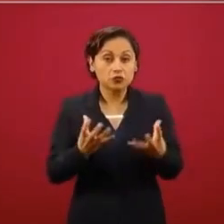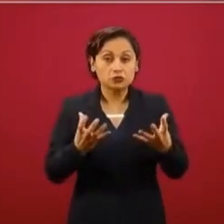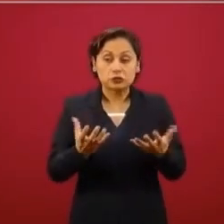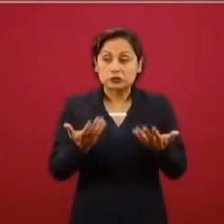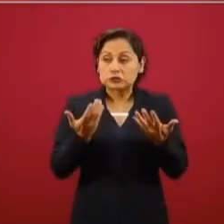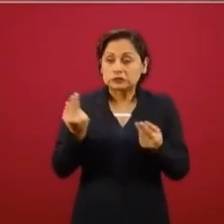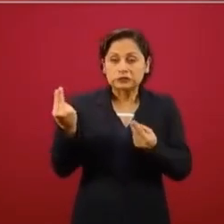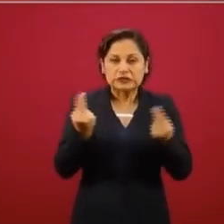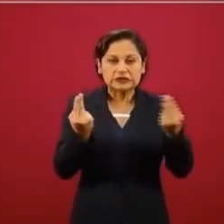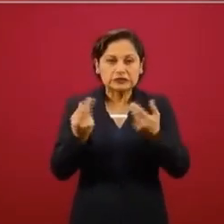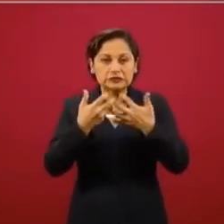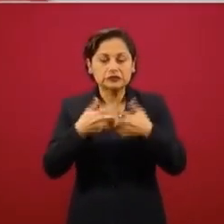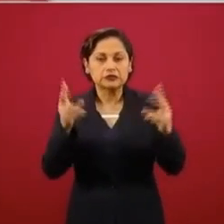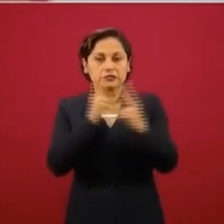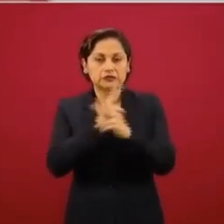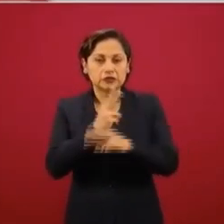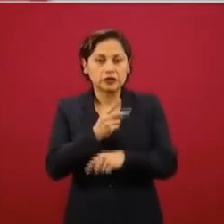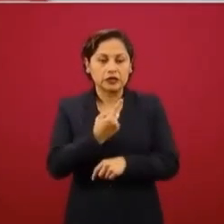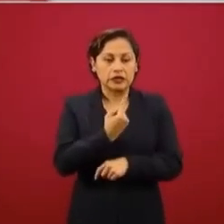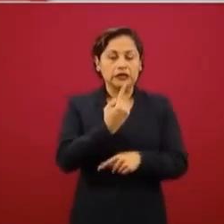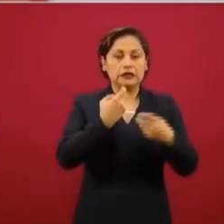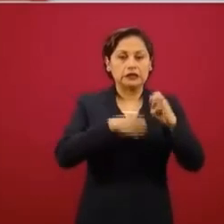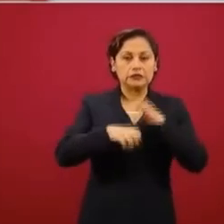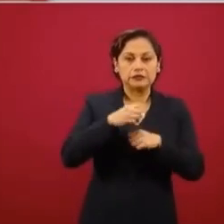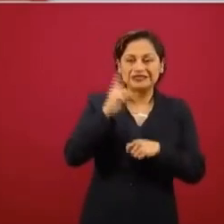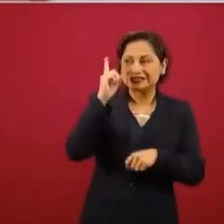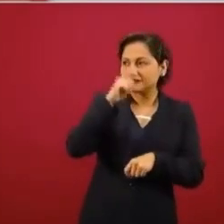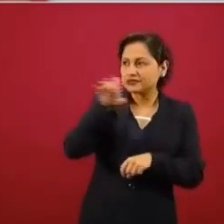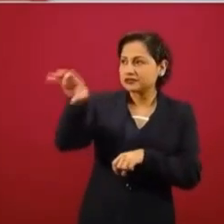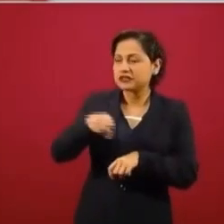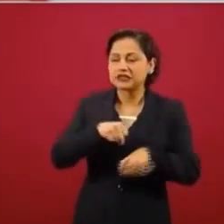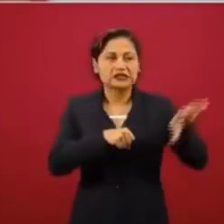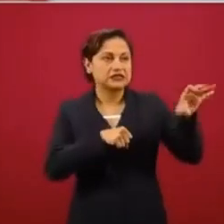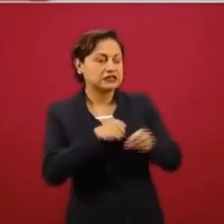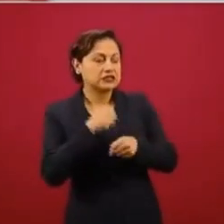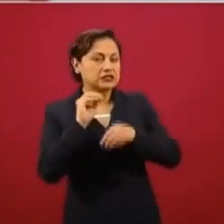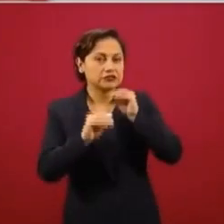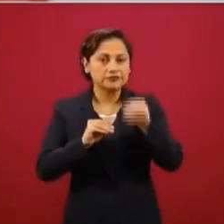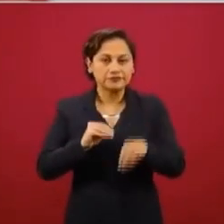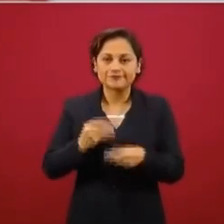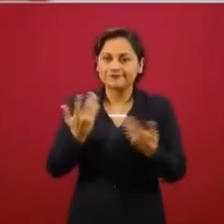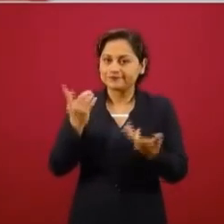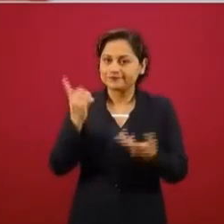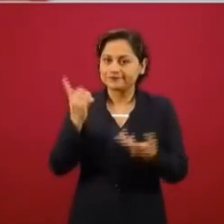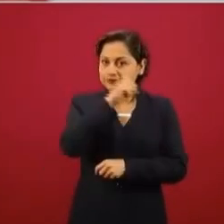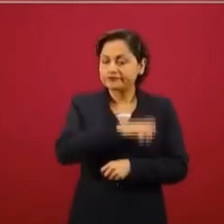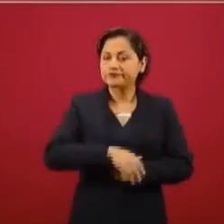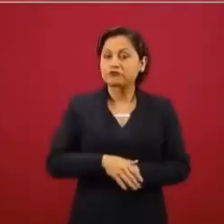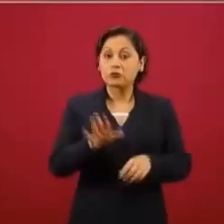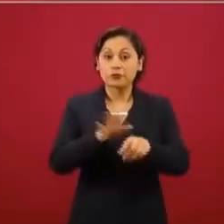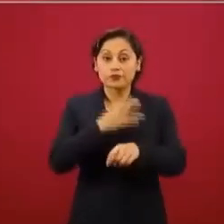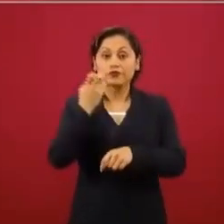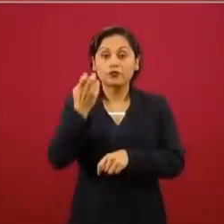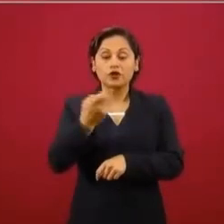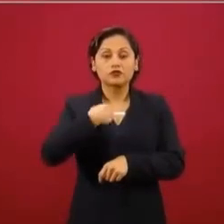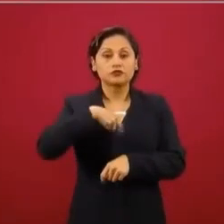a este empresario tener los ventiladores. Por eso los hemos tenido que comprar